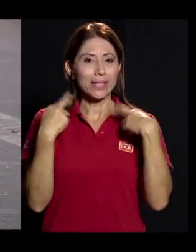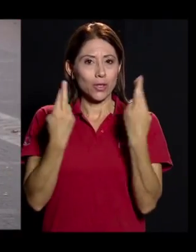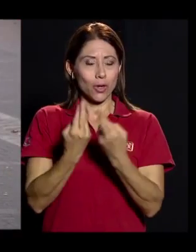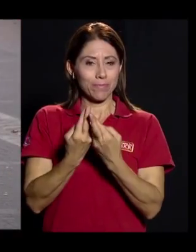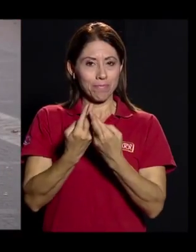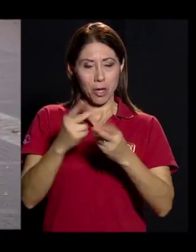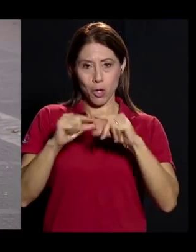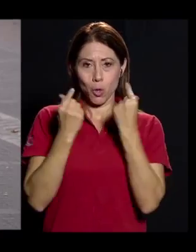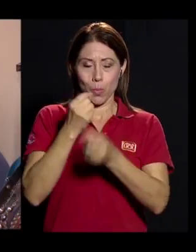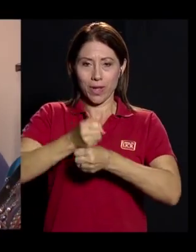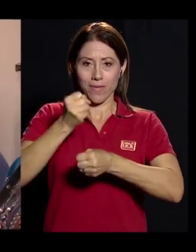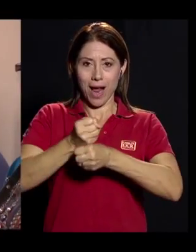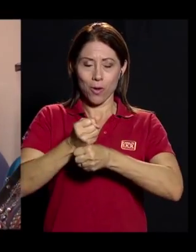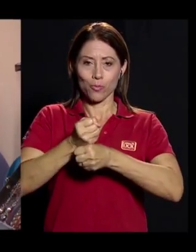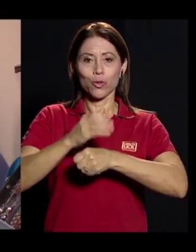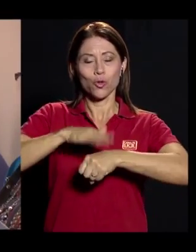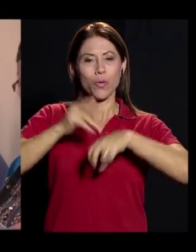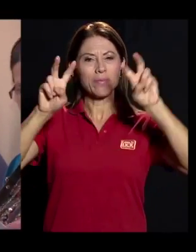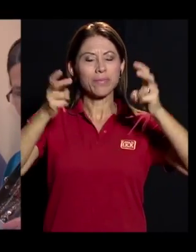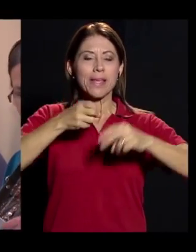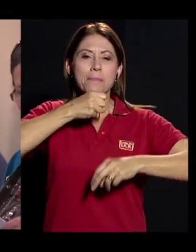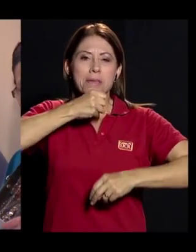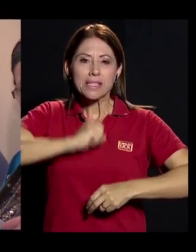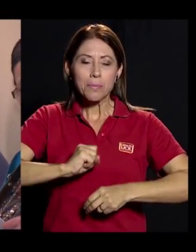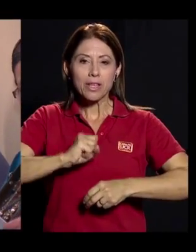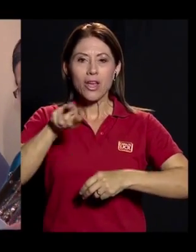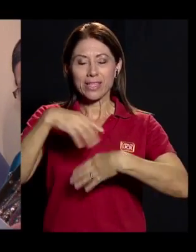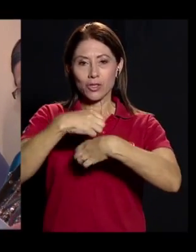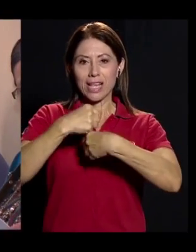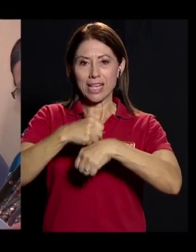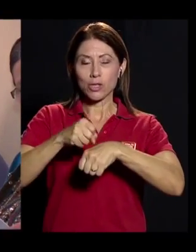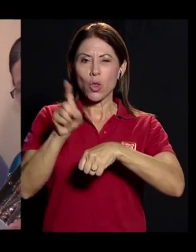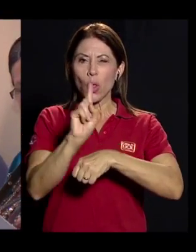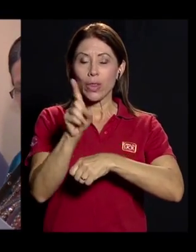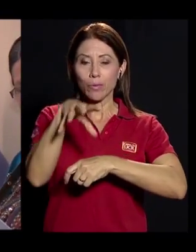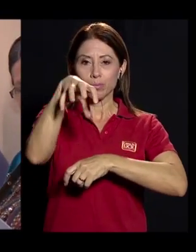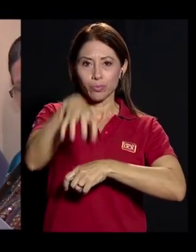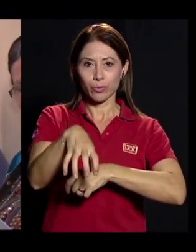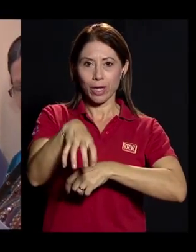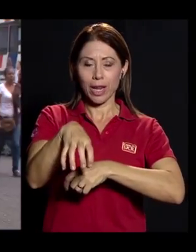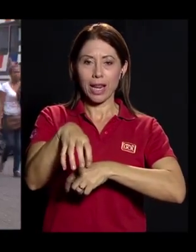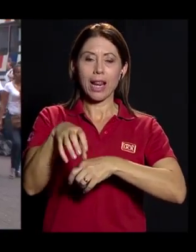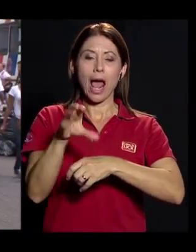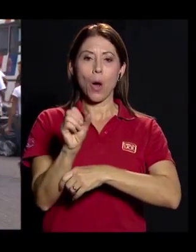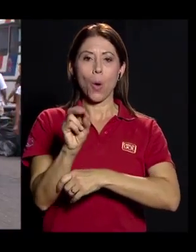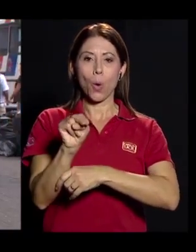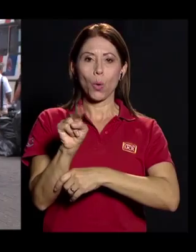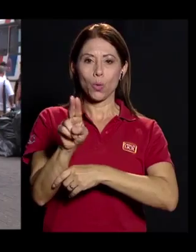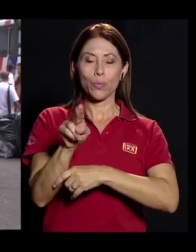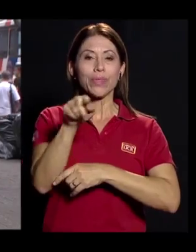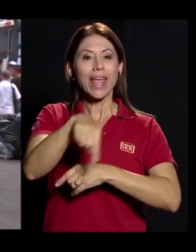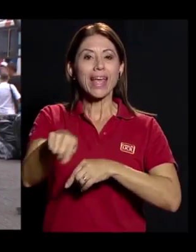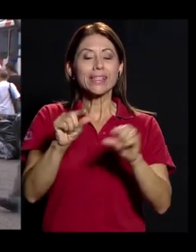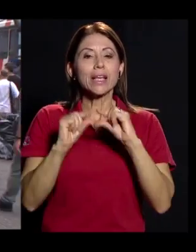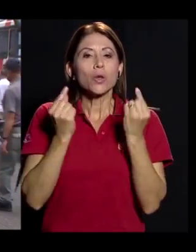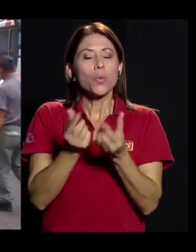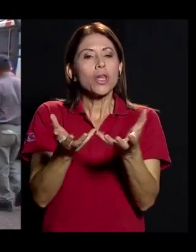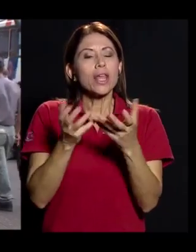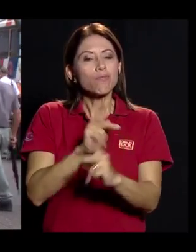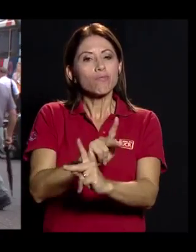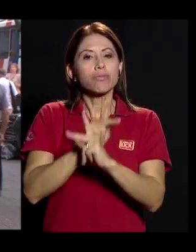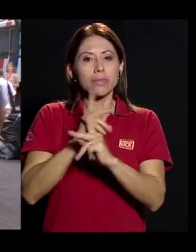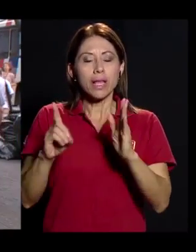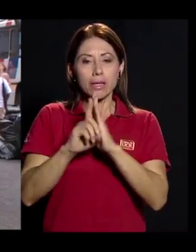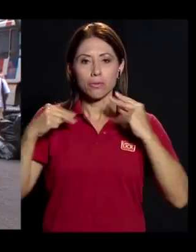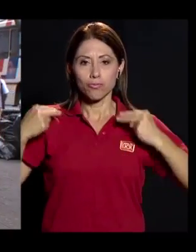Composición Abierta sobre Envejecimiento, realizado en la sede de la Organización de las Naciones Unidas. Este grupo busca mejorar la